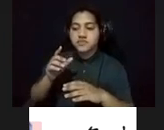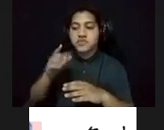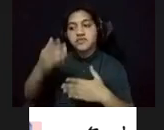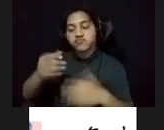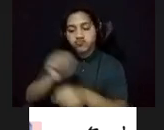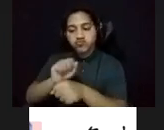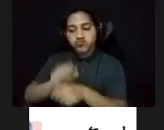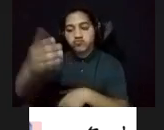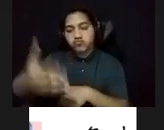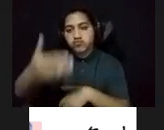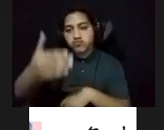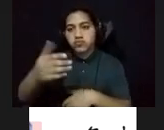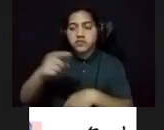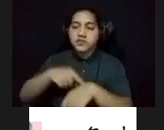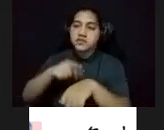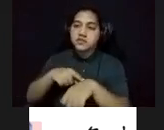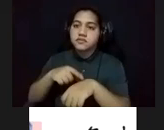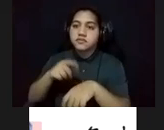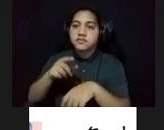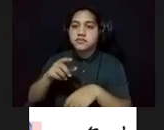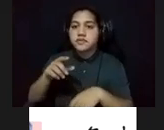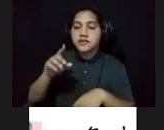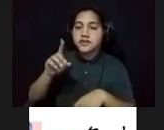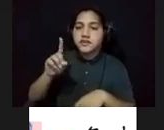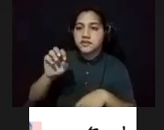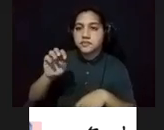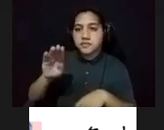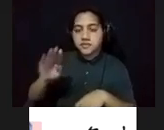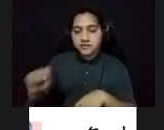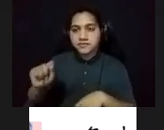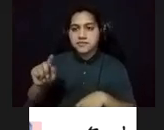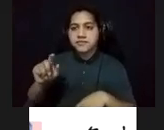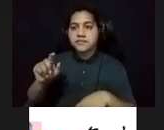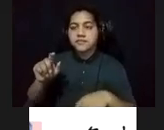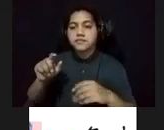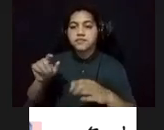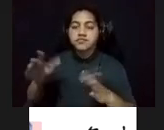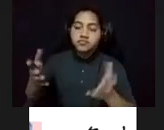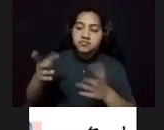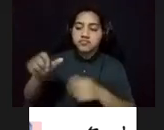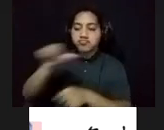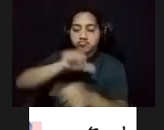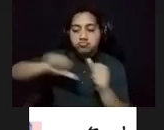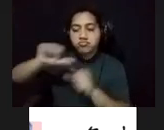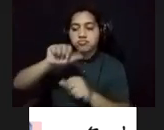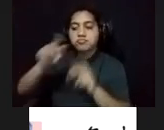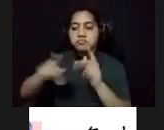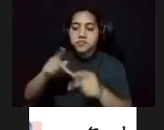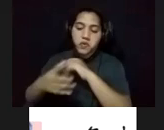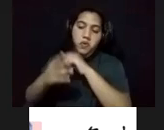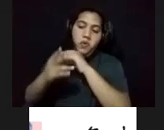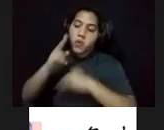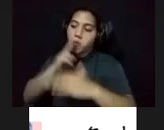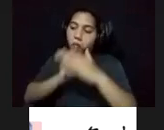durante su periodo en la diberto. Su relación con la gente humilde del barrio continuó y fue